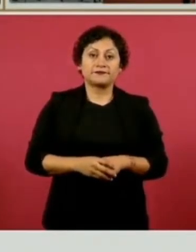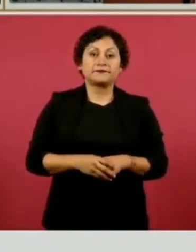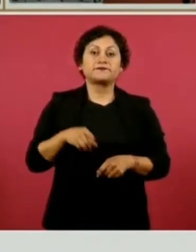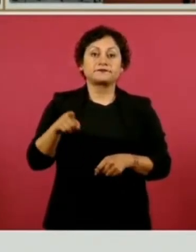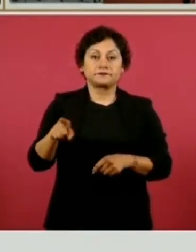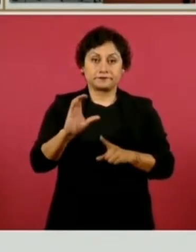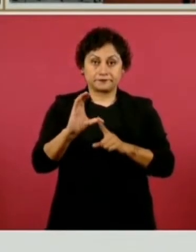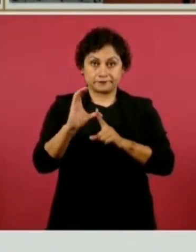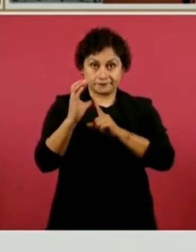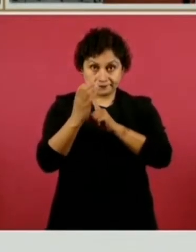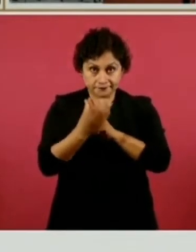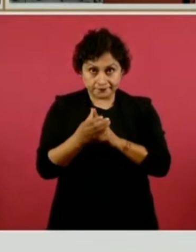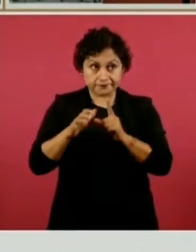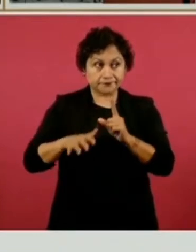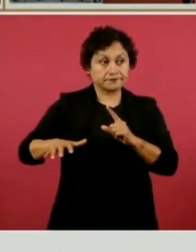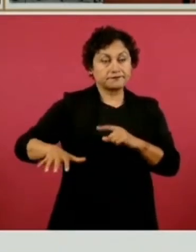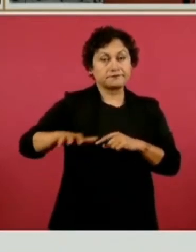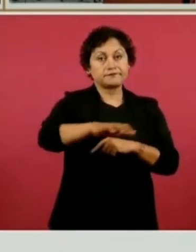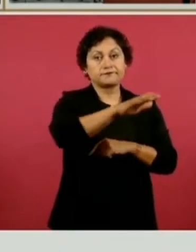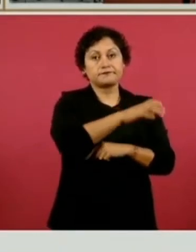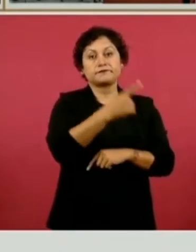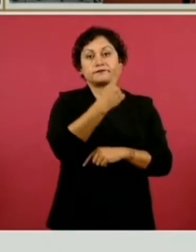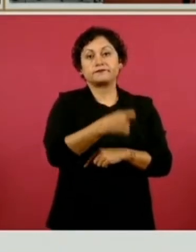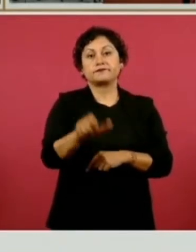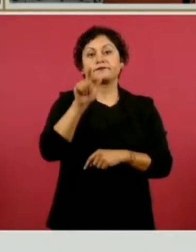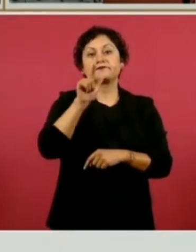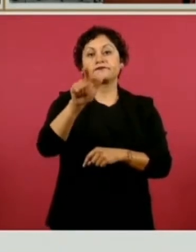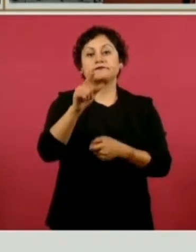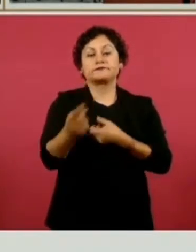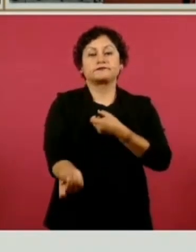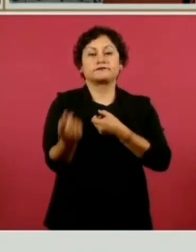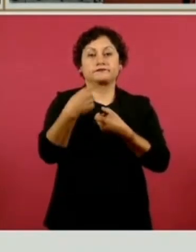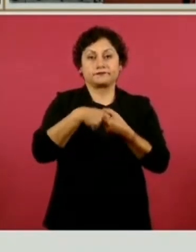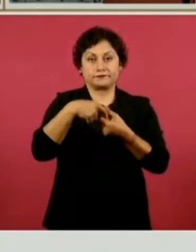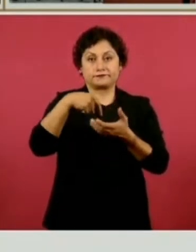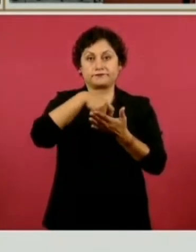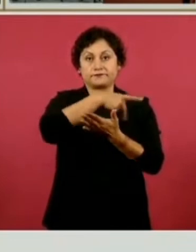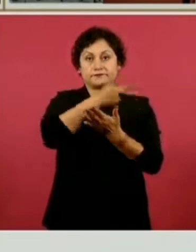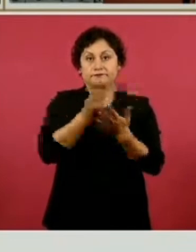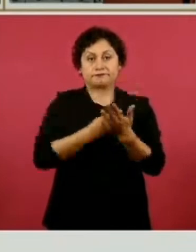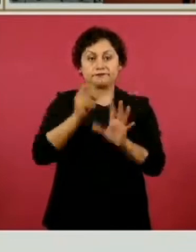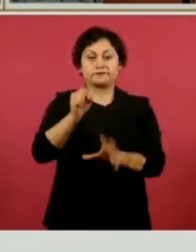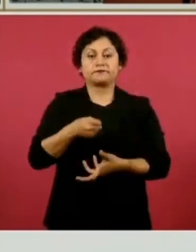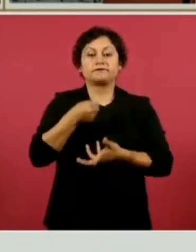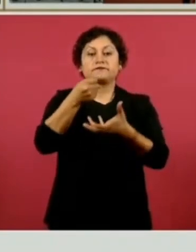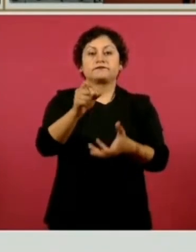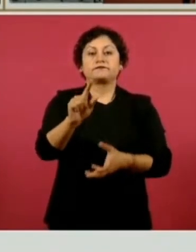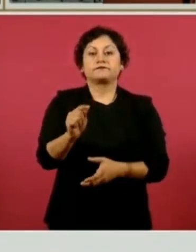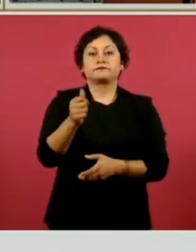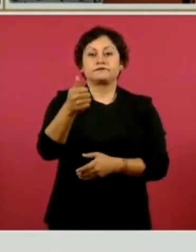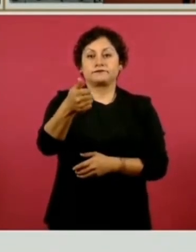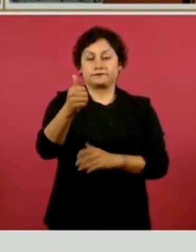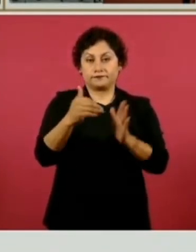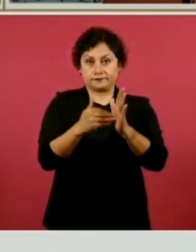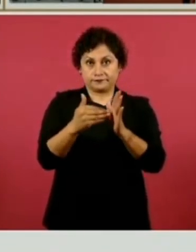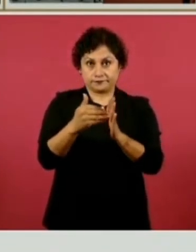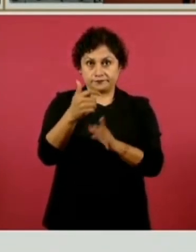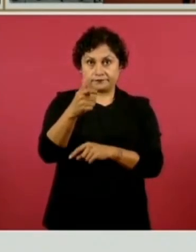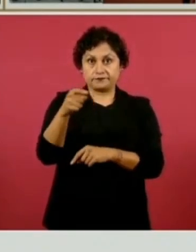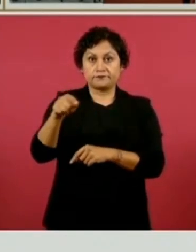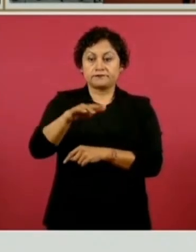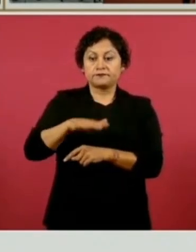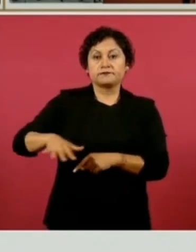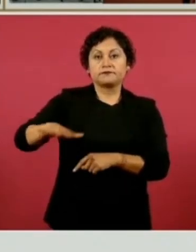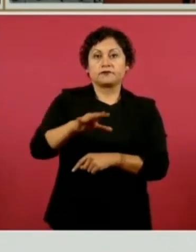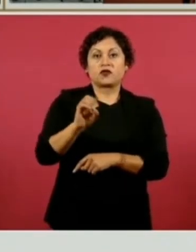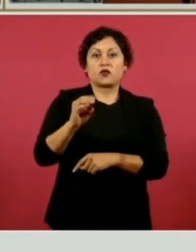comités de La Clínica Es Nuestra, que están ejerciendo 76 millones de pesos. Este caso es de la Colonia Obrera, un centro de salud